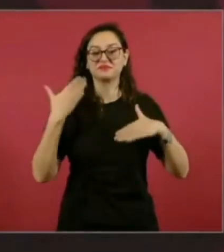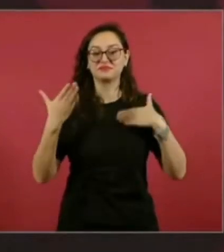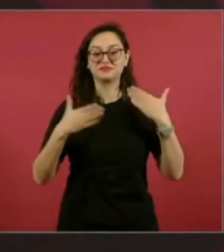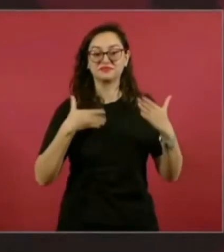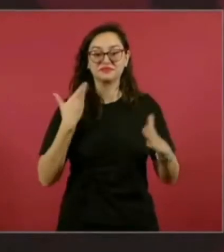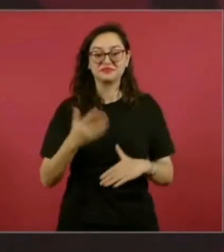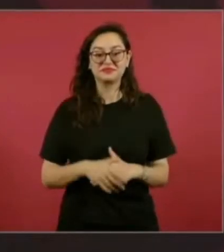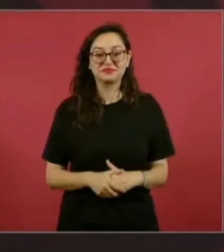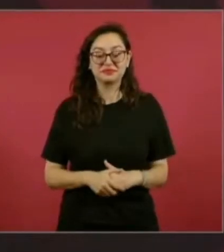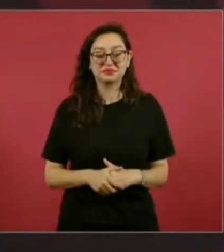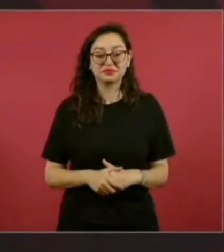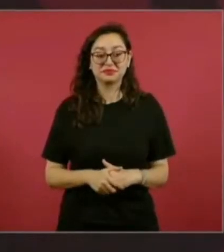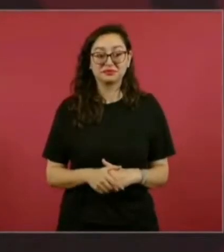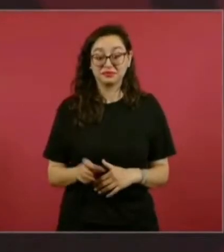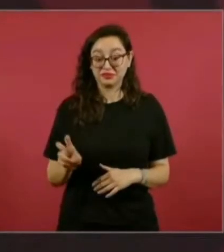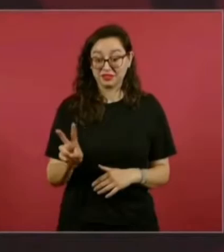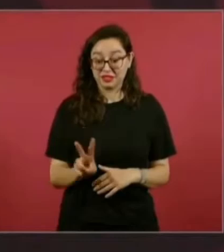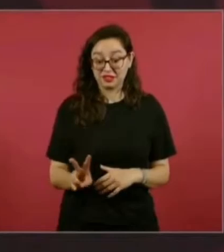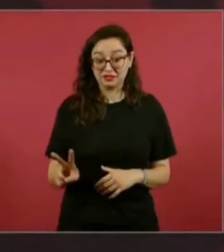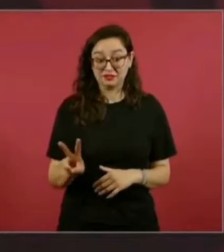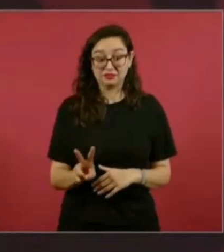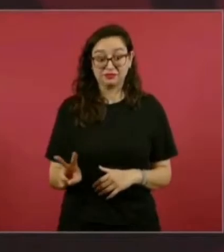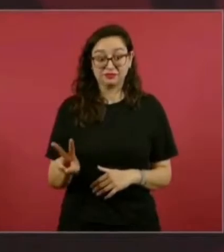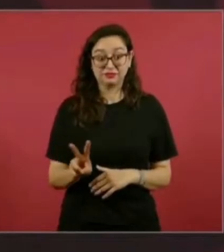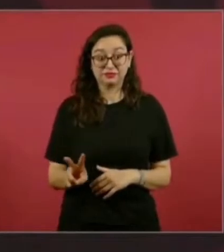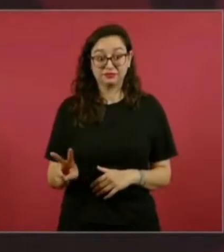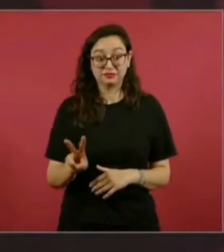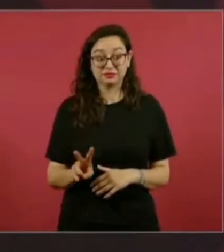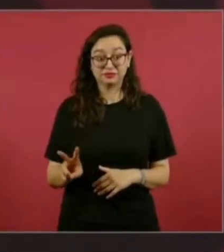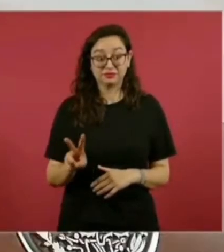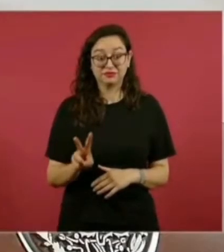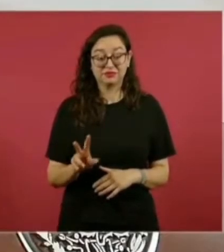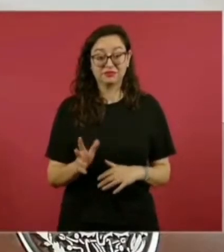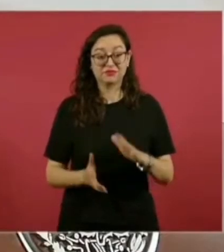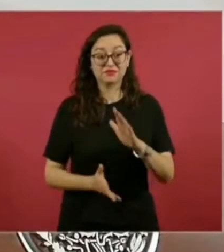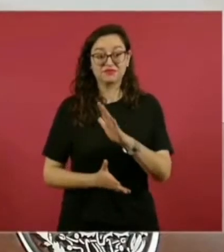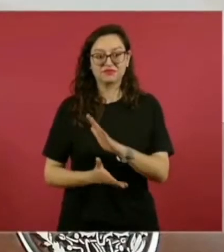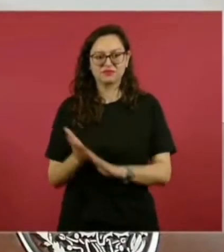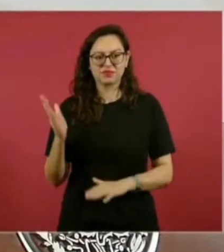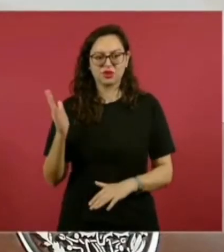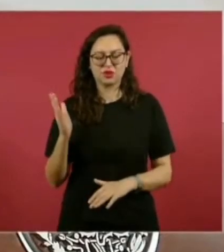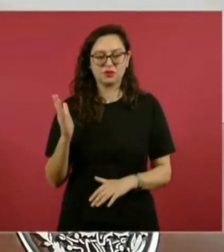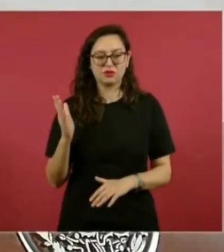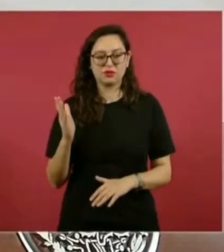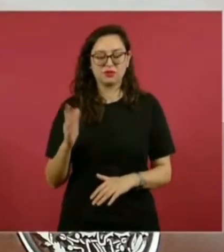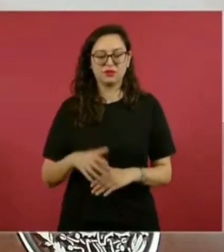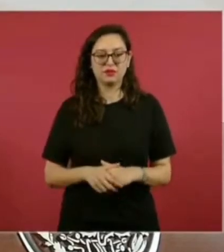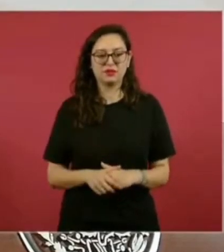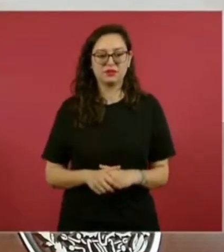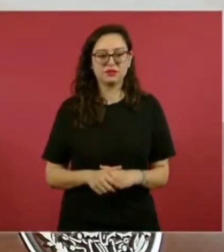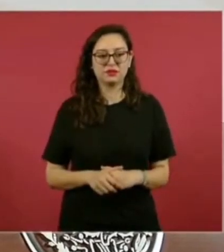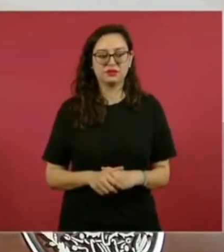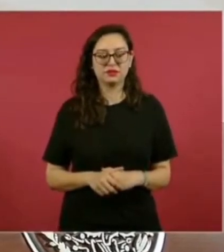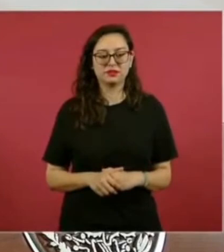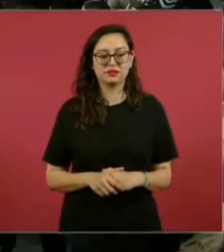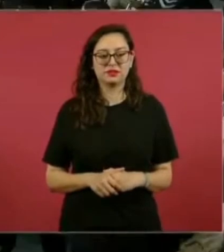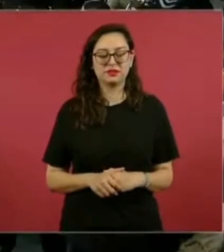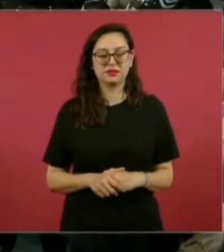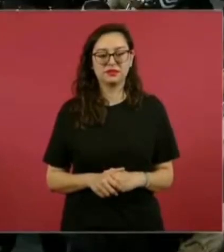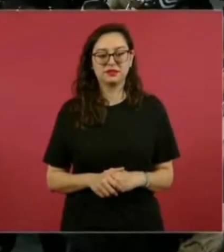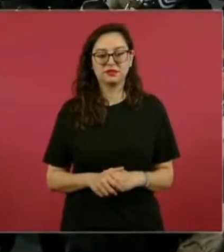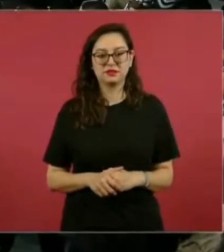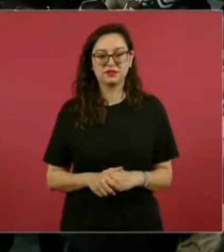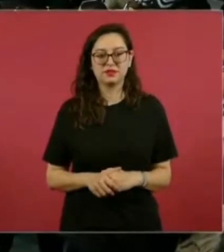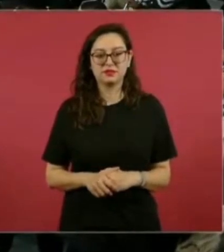mañana viernes, hábil, aunque nos vamos de gira, pero ¿ya cuántos días nos faltan?